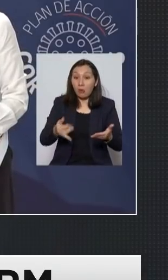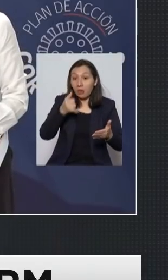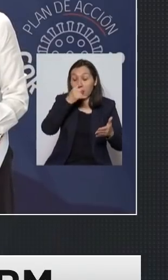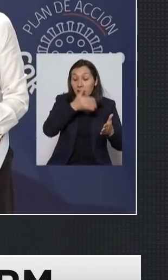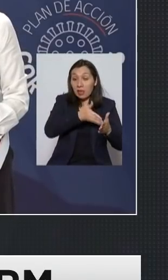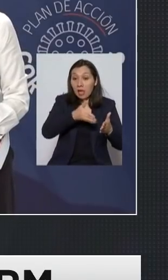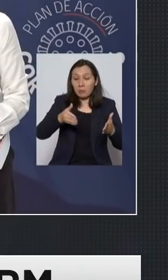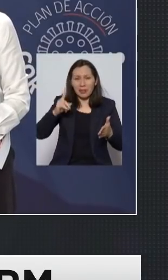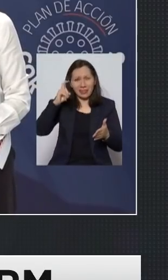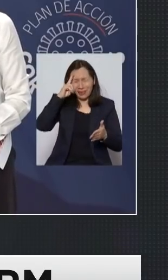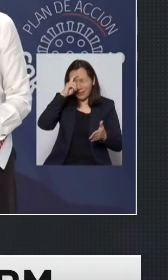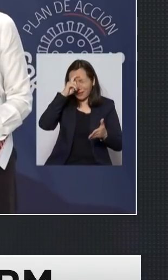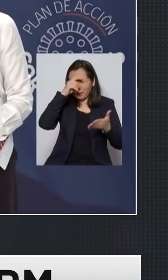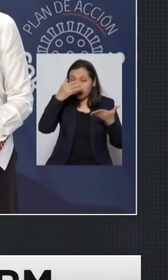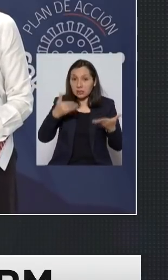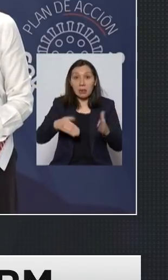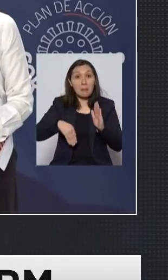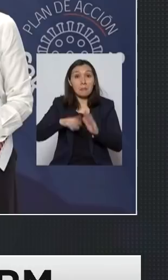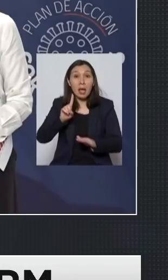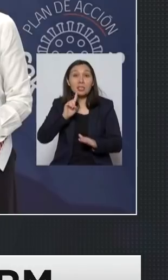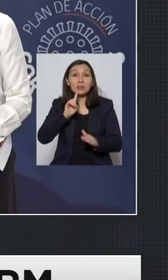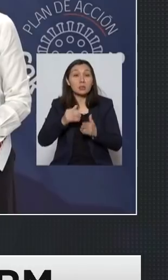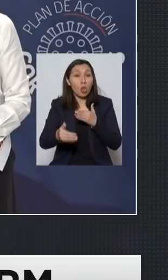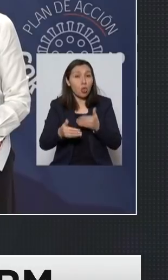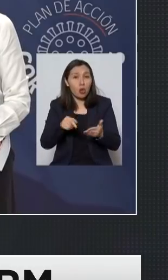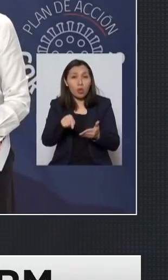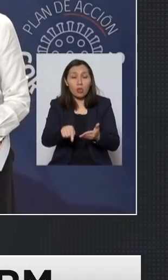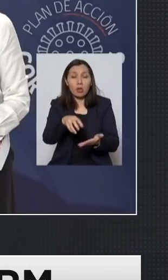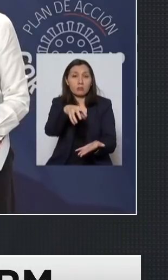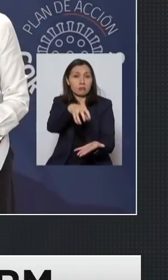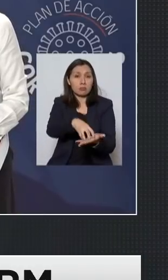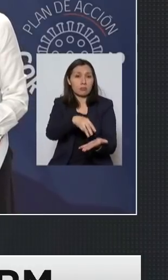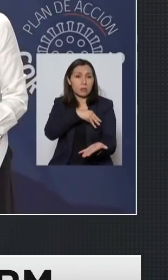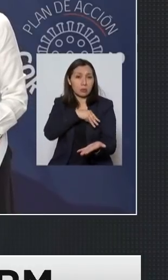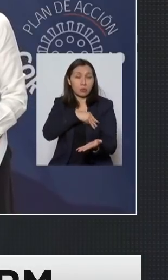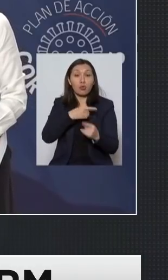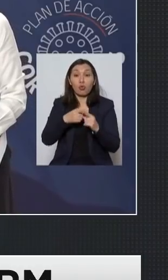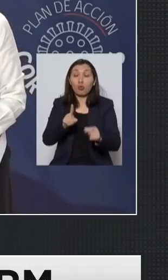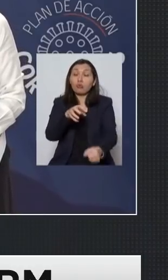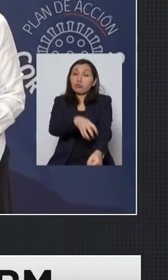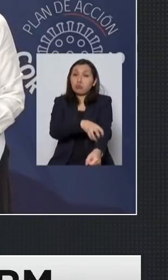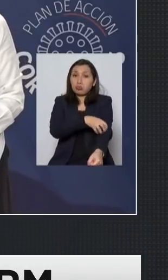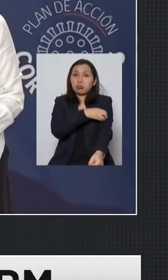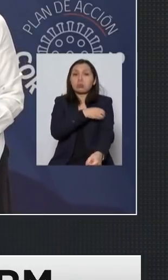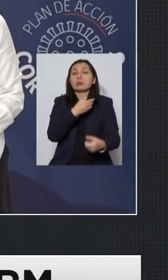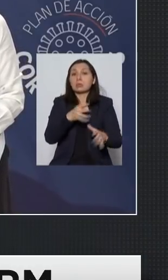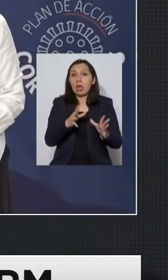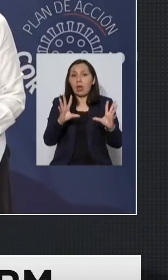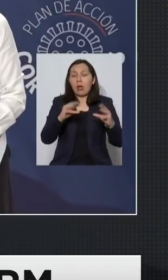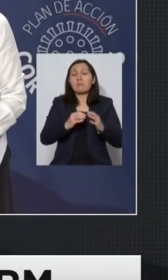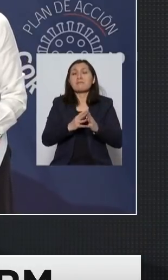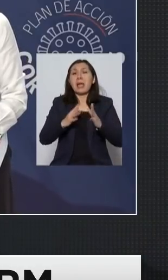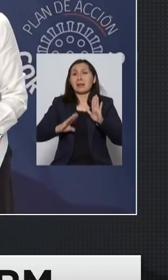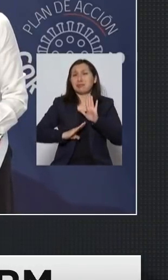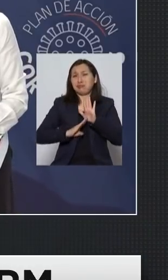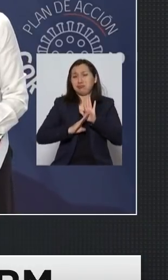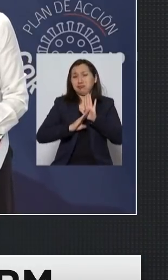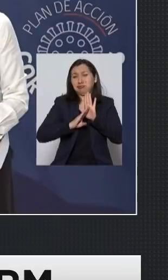etapa muy dura sobre todo en la región metropolitana otros lugares del país ya han pasado la ola más